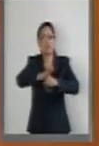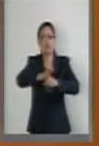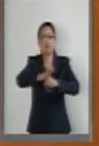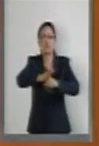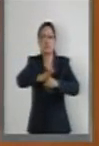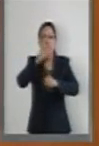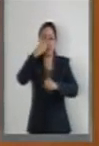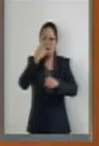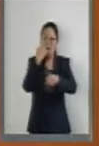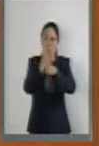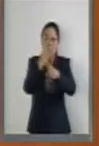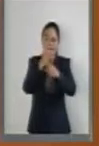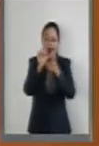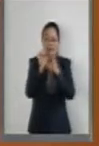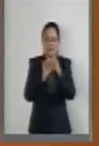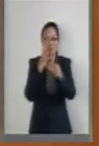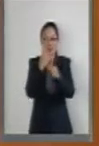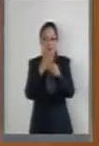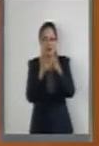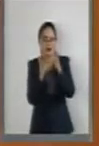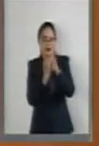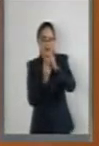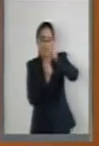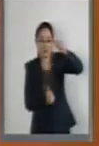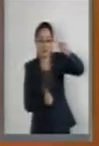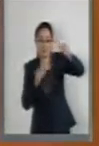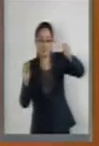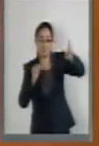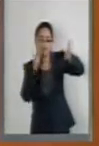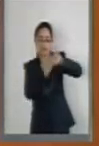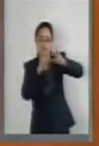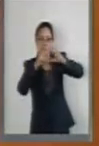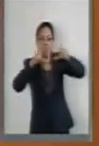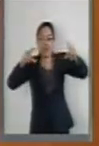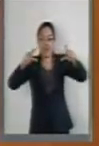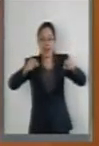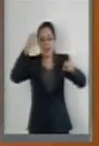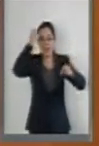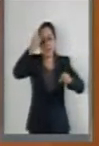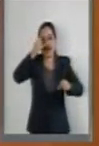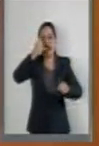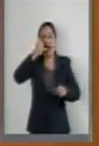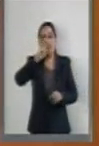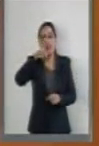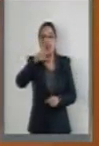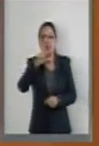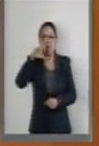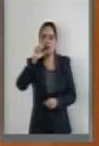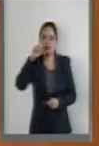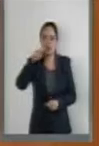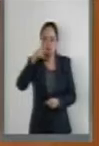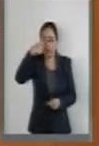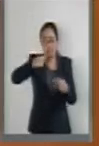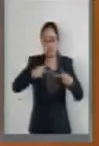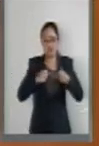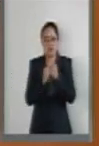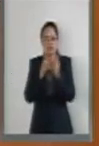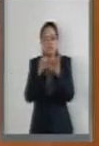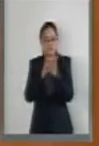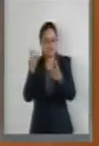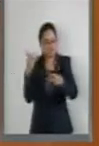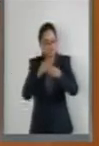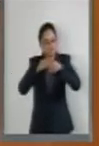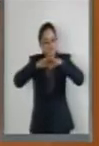que permita hacer efectivo y sustantivo el derecho pleno de las personas con discapacidad. Por ello, esta